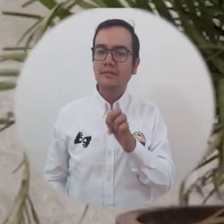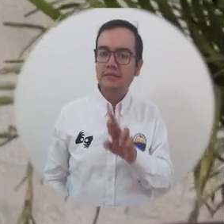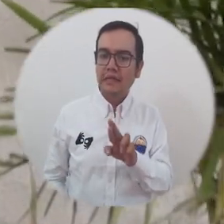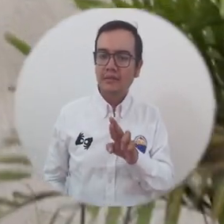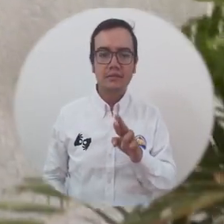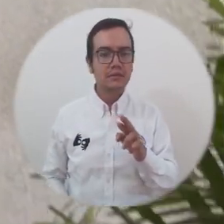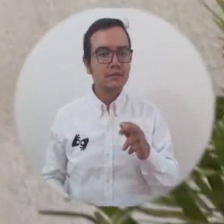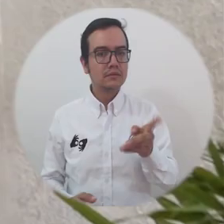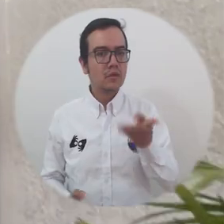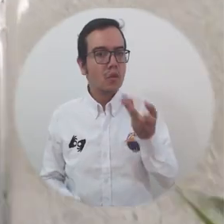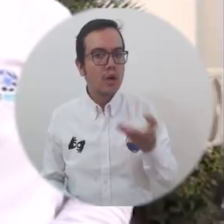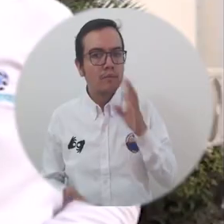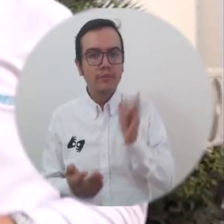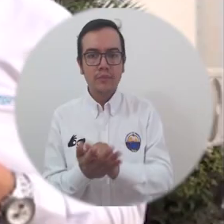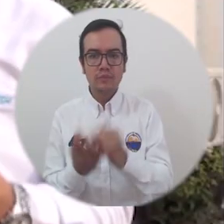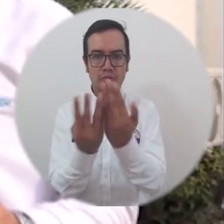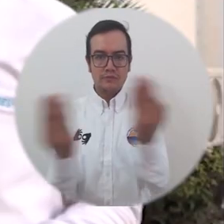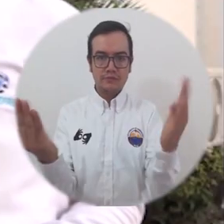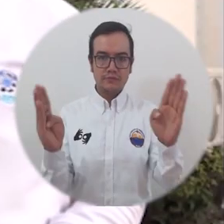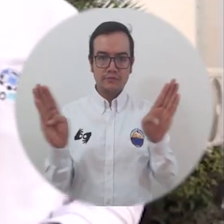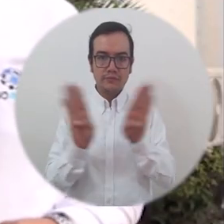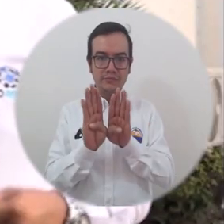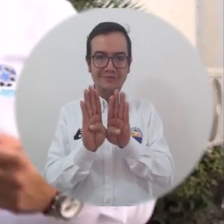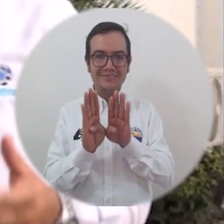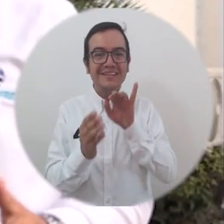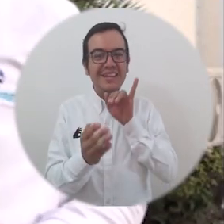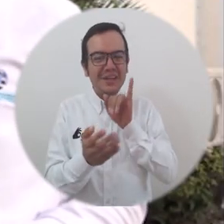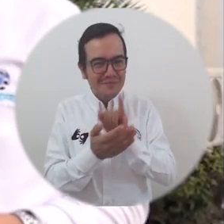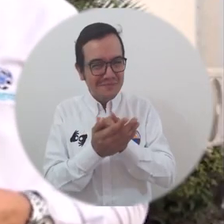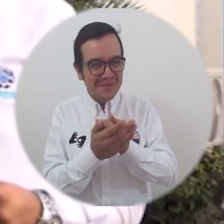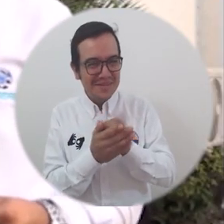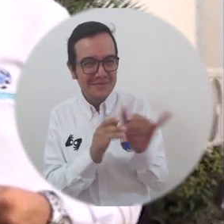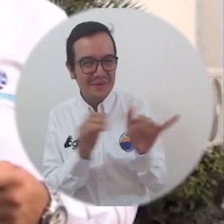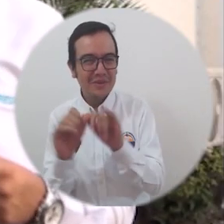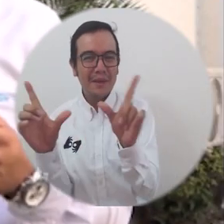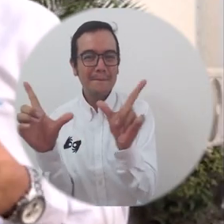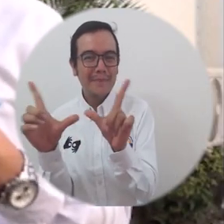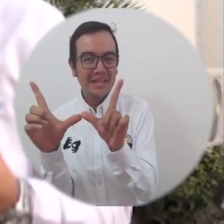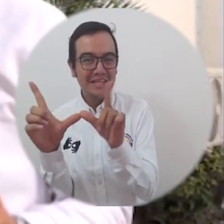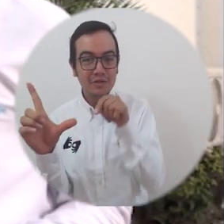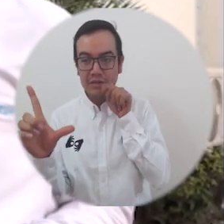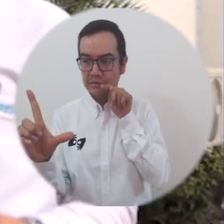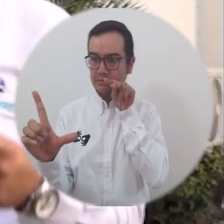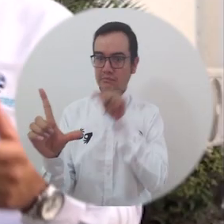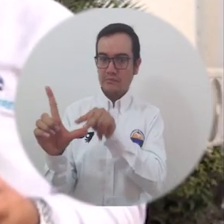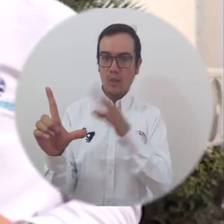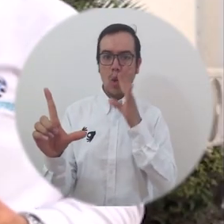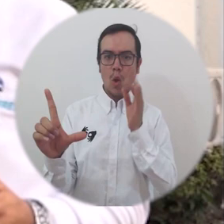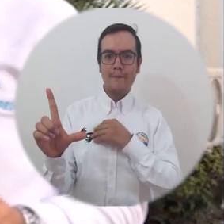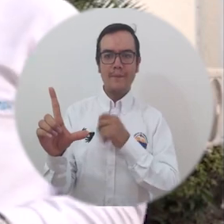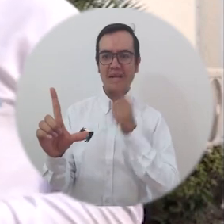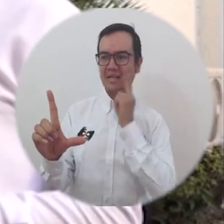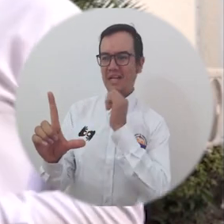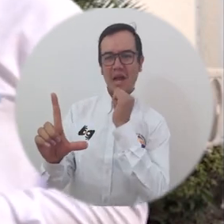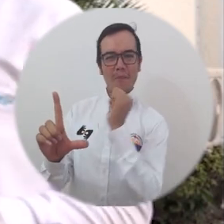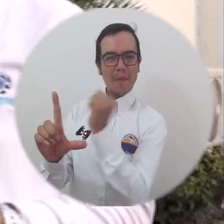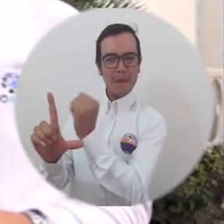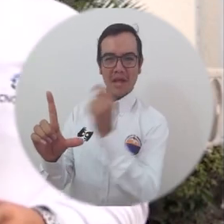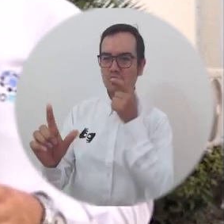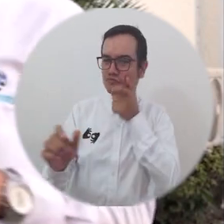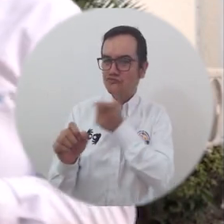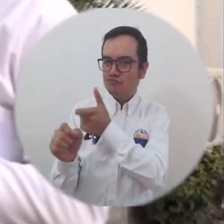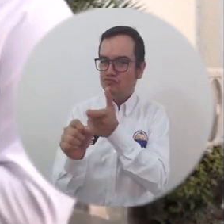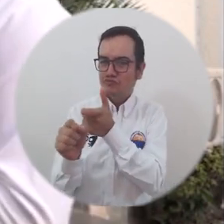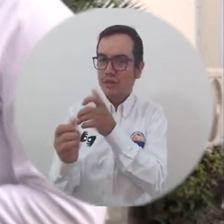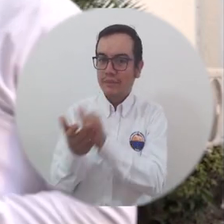La cabina es Dexter, está inspirado en una serie donde hay un asesino de asesinos, un patólogo forense, y la idea es